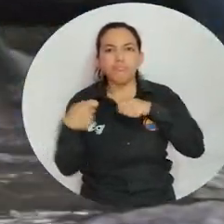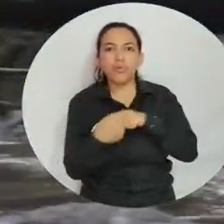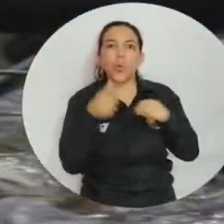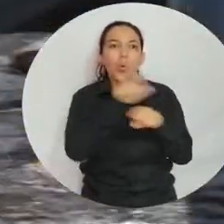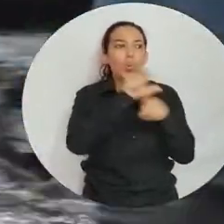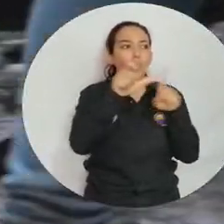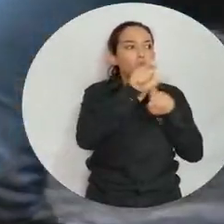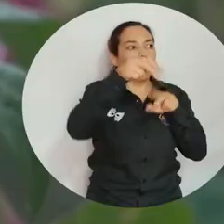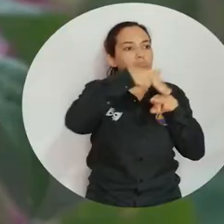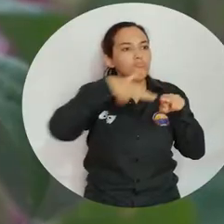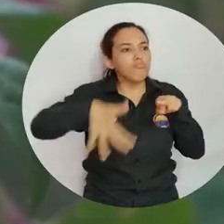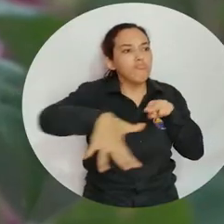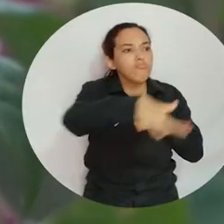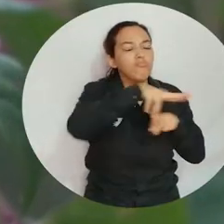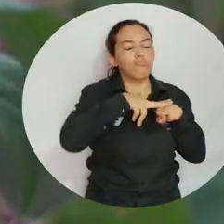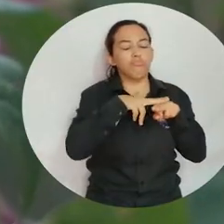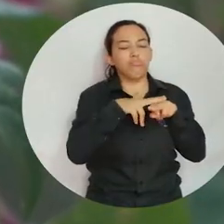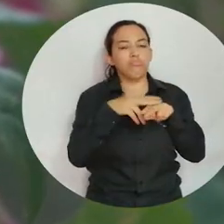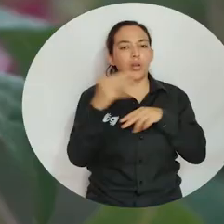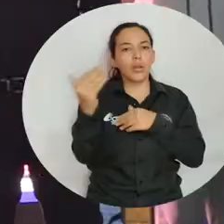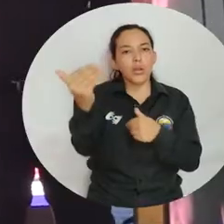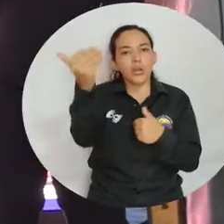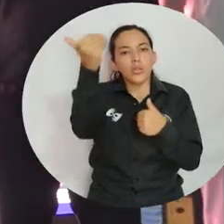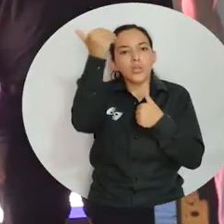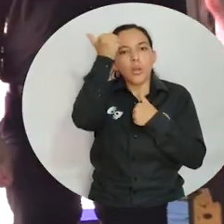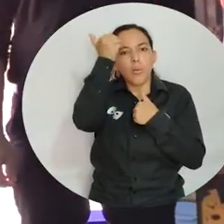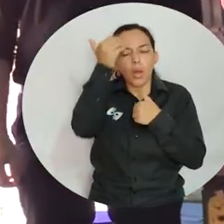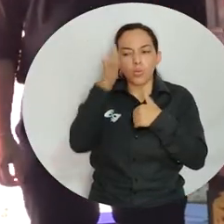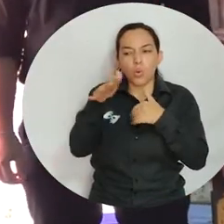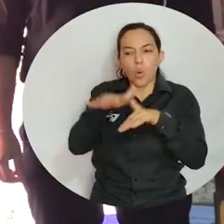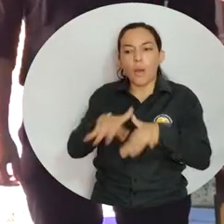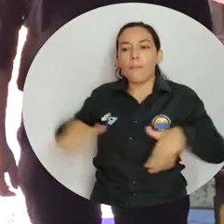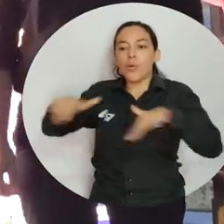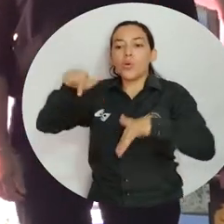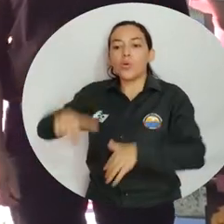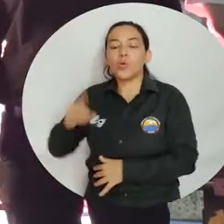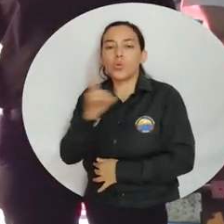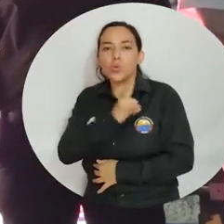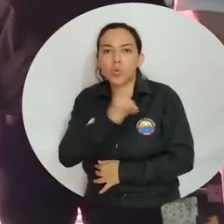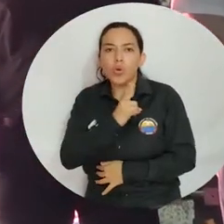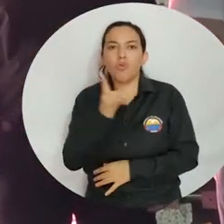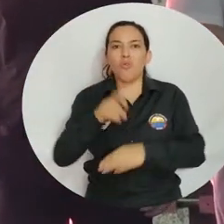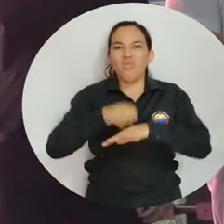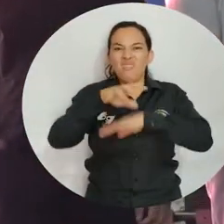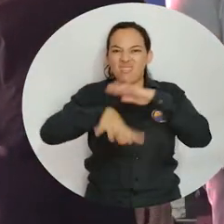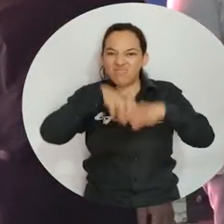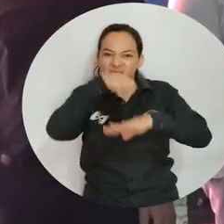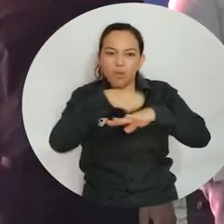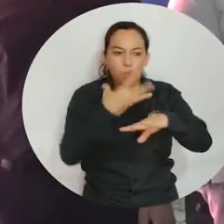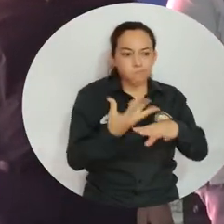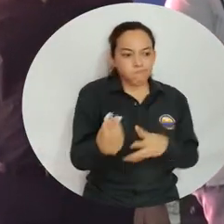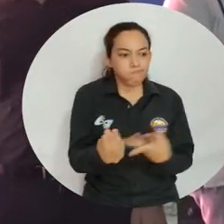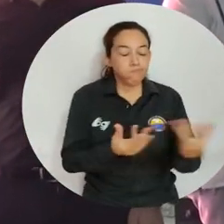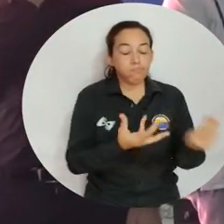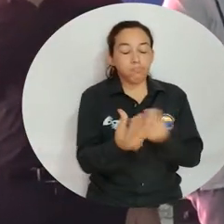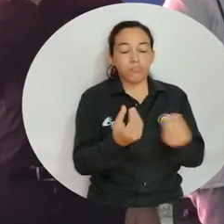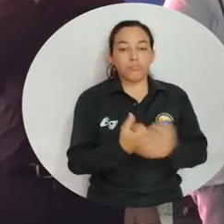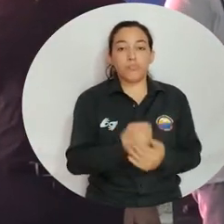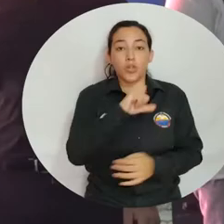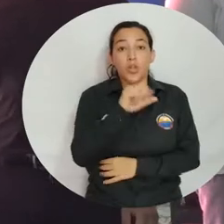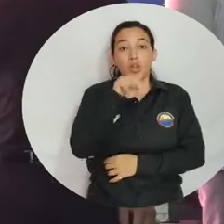promover la cultura ambiental, cómo usar efectivamente los espacios en la universidad, separación de residuos.